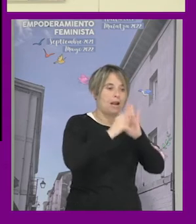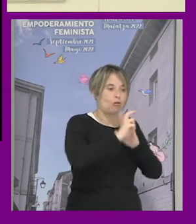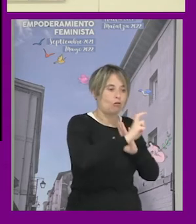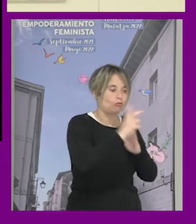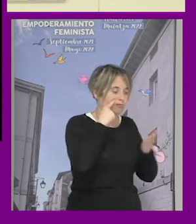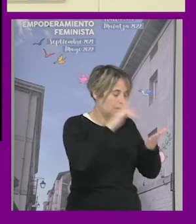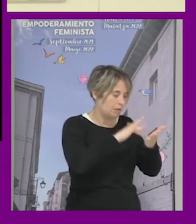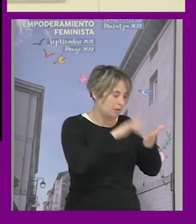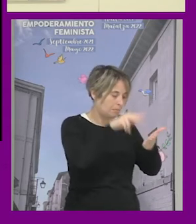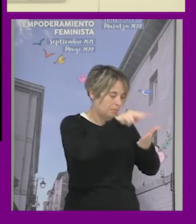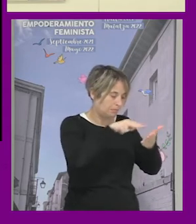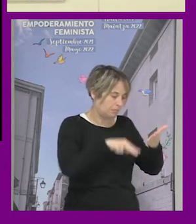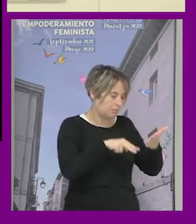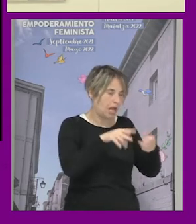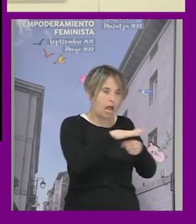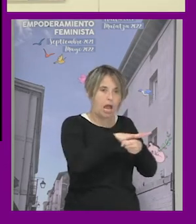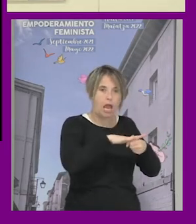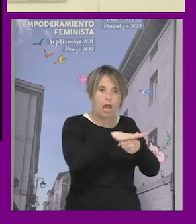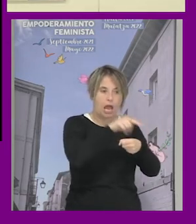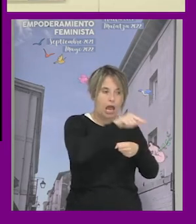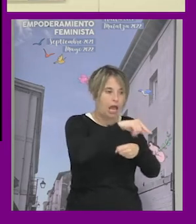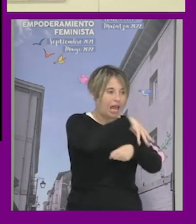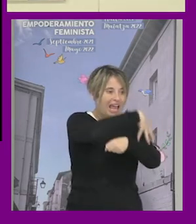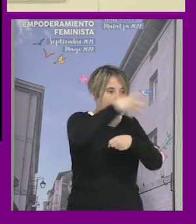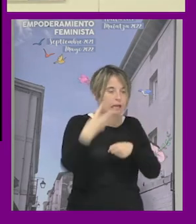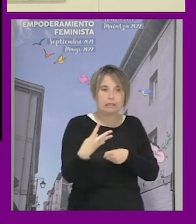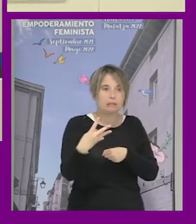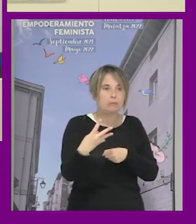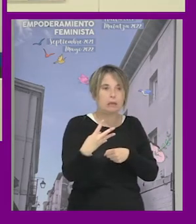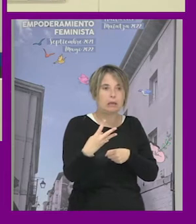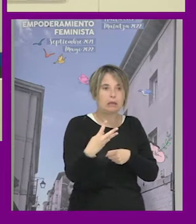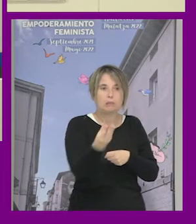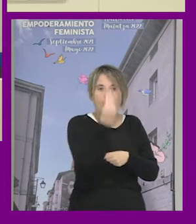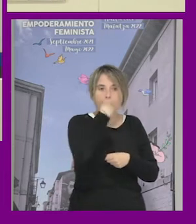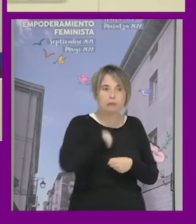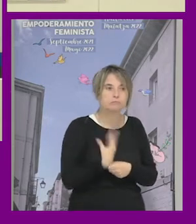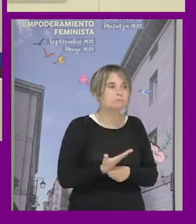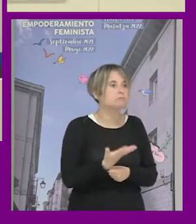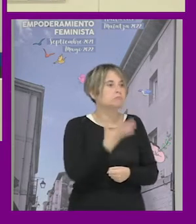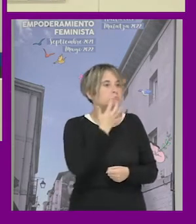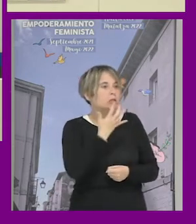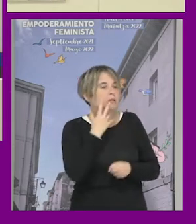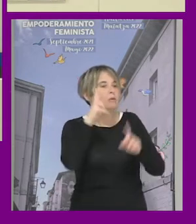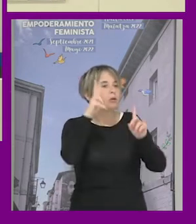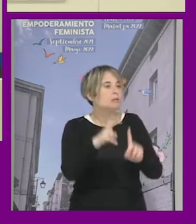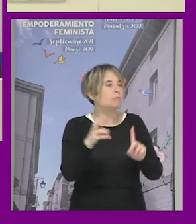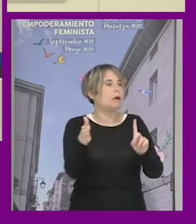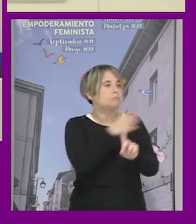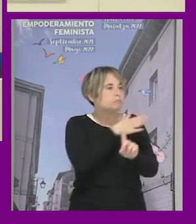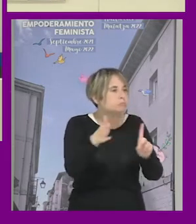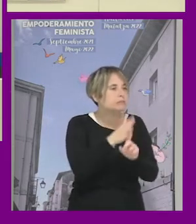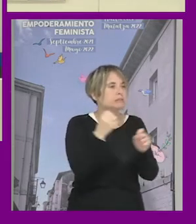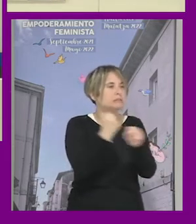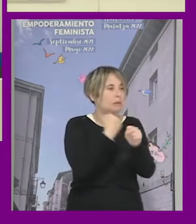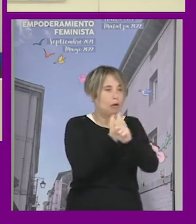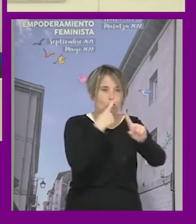mirábamos y había ámbitos donde lo LGTBI no era relevante en tema por ejemplo de división sexual del trabajo y